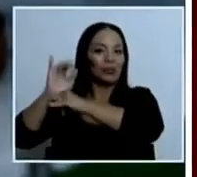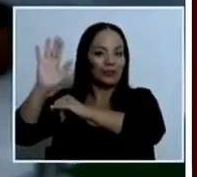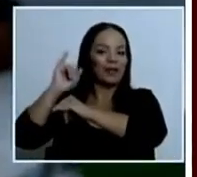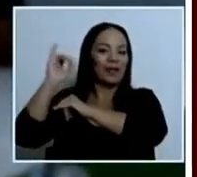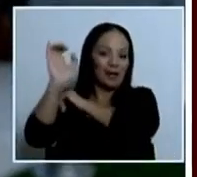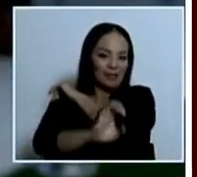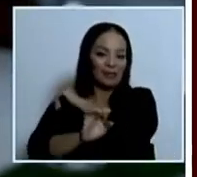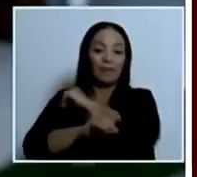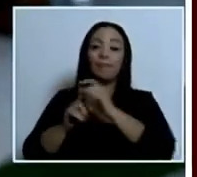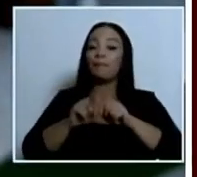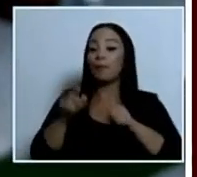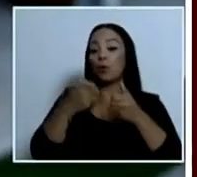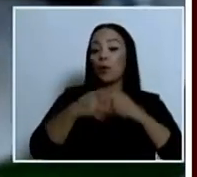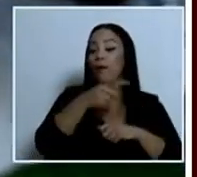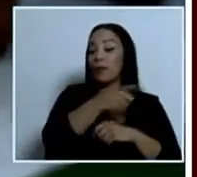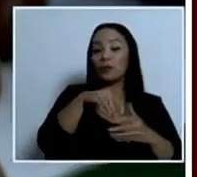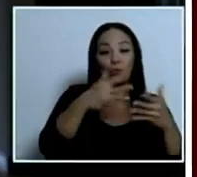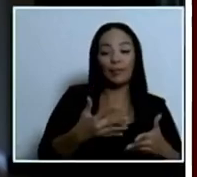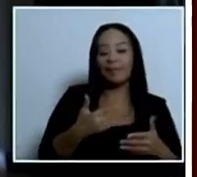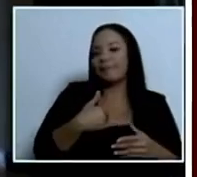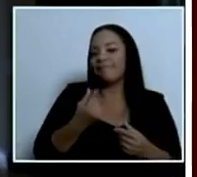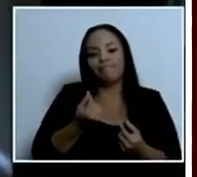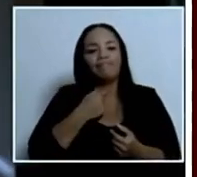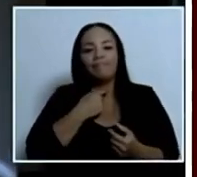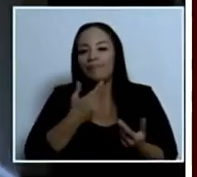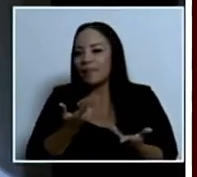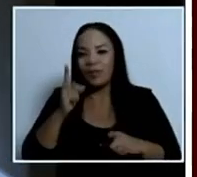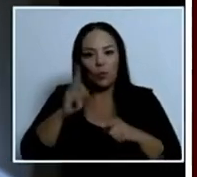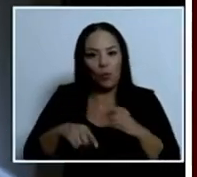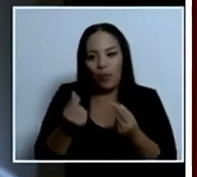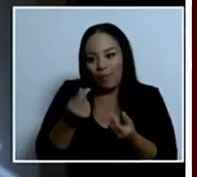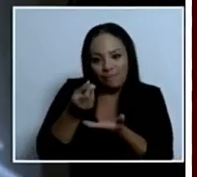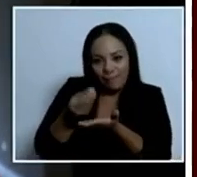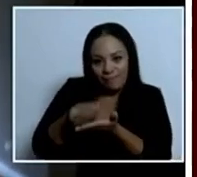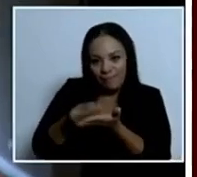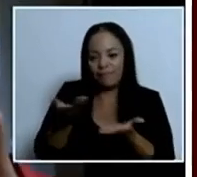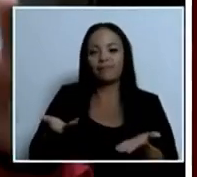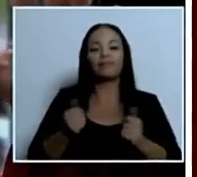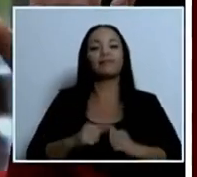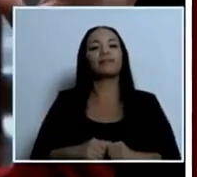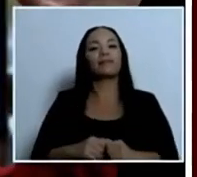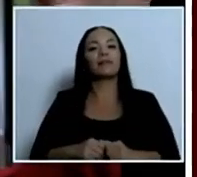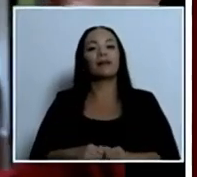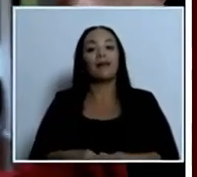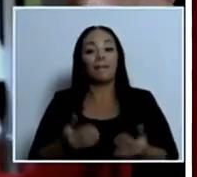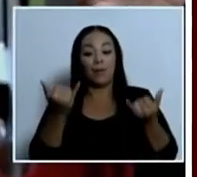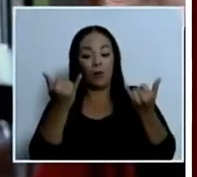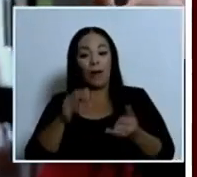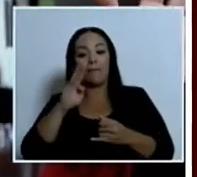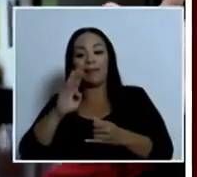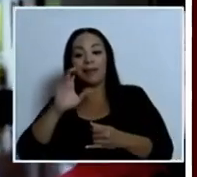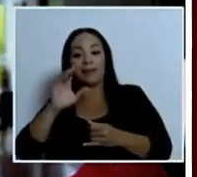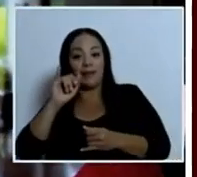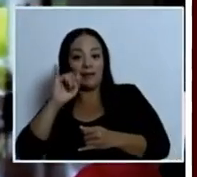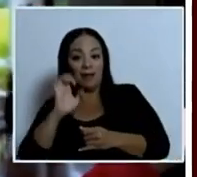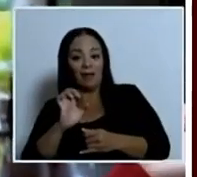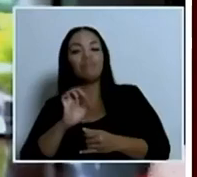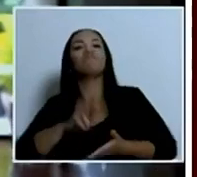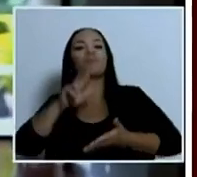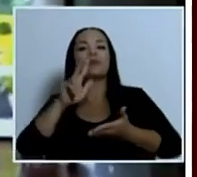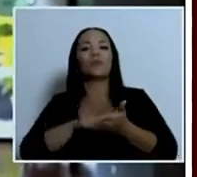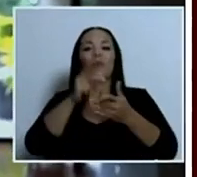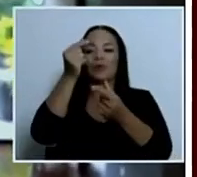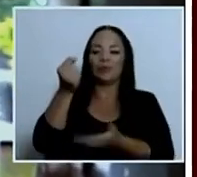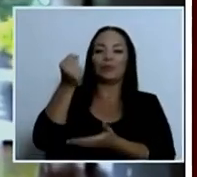el dinero para asistir presencialmente. Los recursos aprobados por el BCIE permitirán becar a